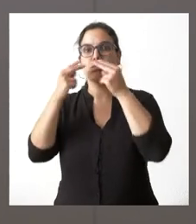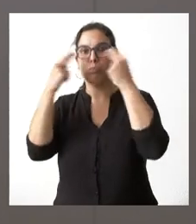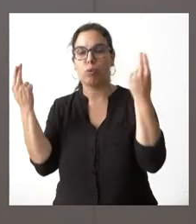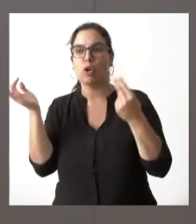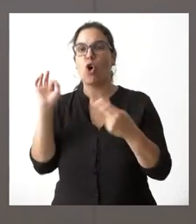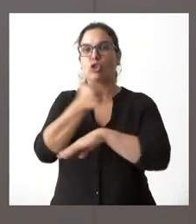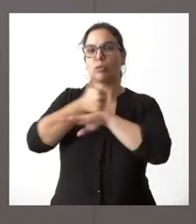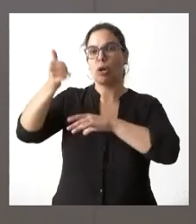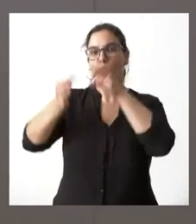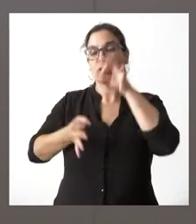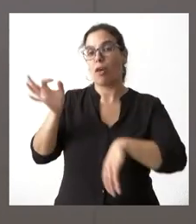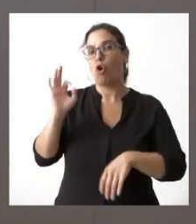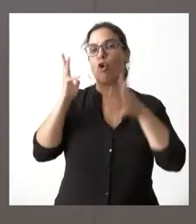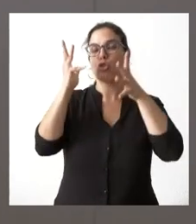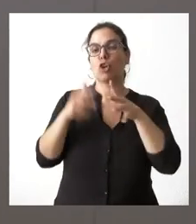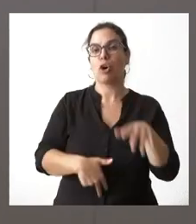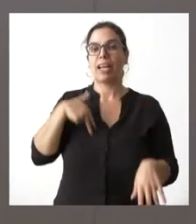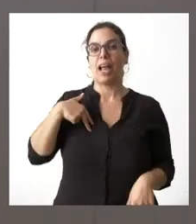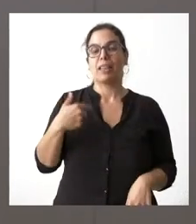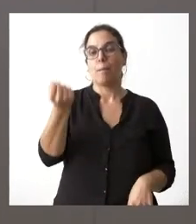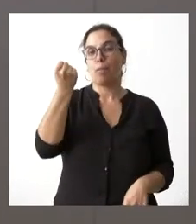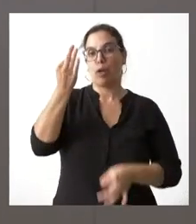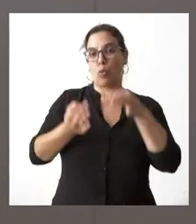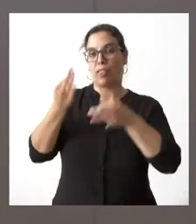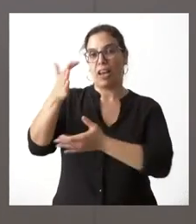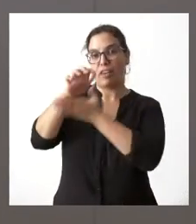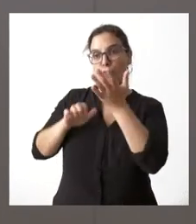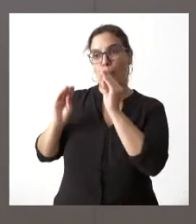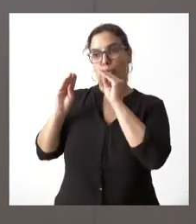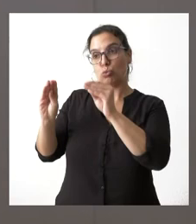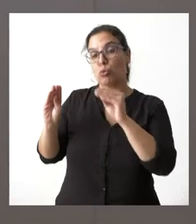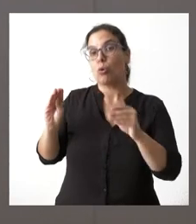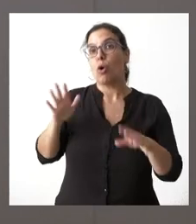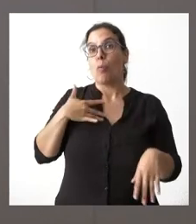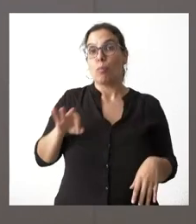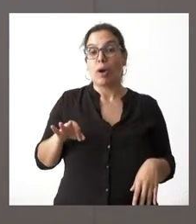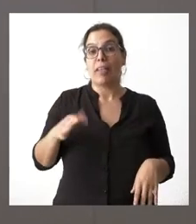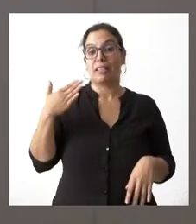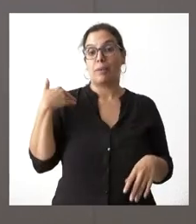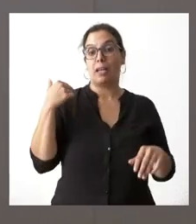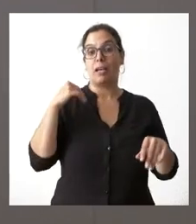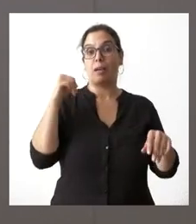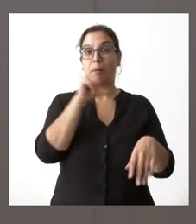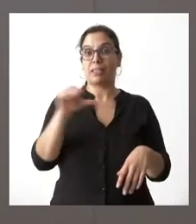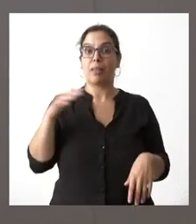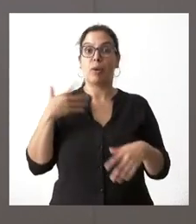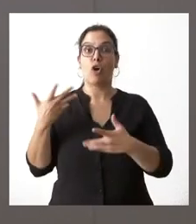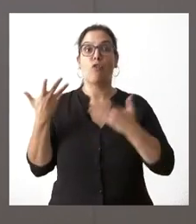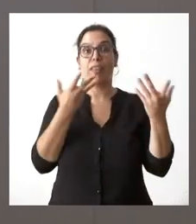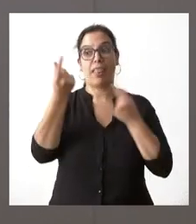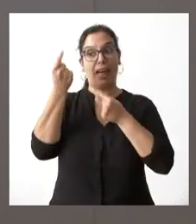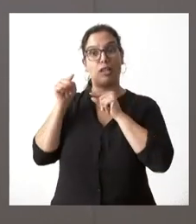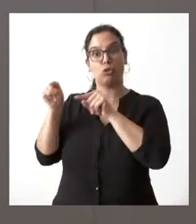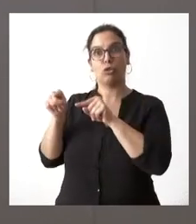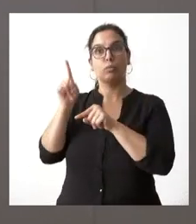o el consejo general de poder judicial en sus informes yo a lo mejor lo que me refería es que les podíamos proveer de esos datos pero también son